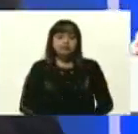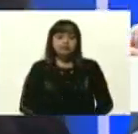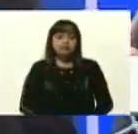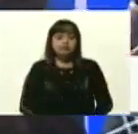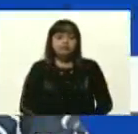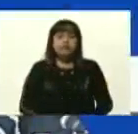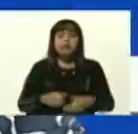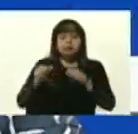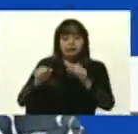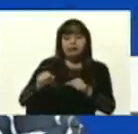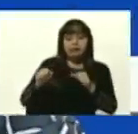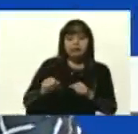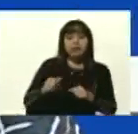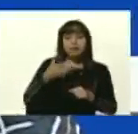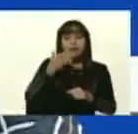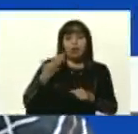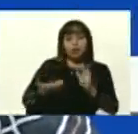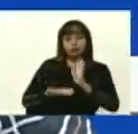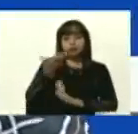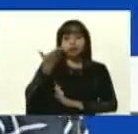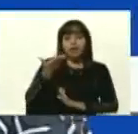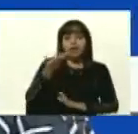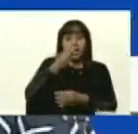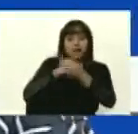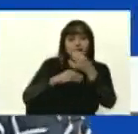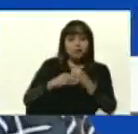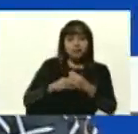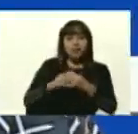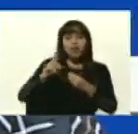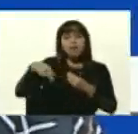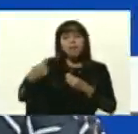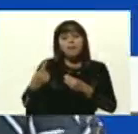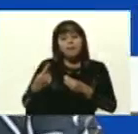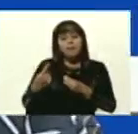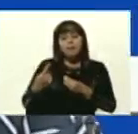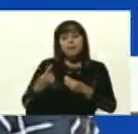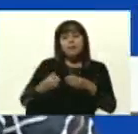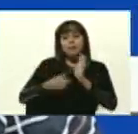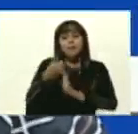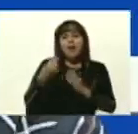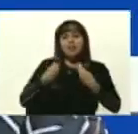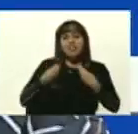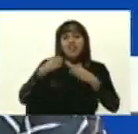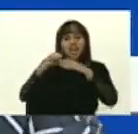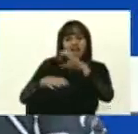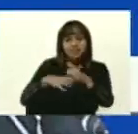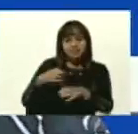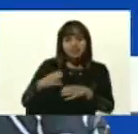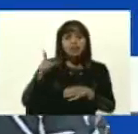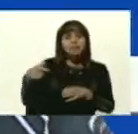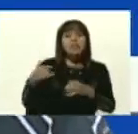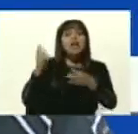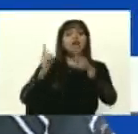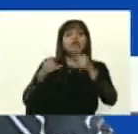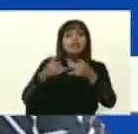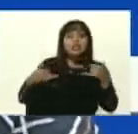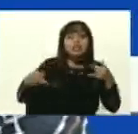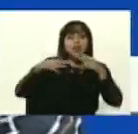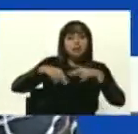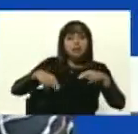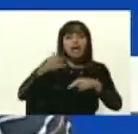Exactamente, aumentaría la eficacia de estos alimentos y alarga la vida del animal. Inclusive hay líneas de investigación que pueden incluir